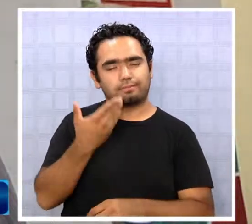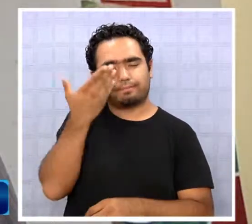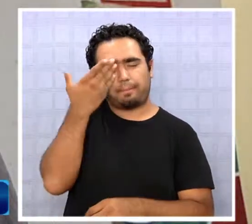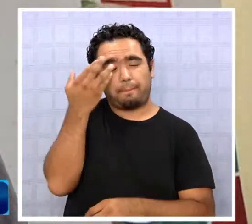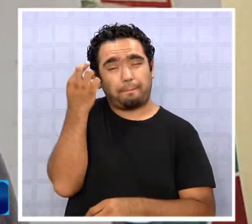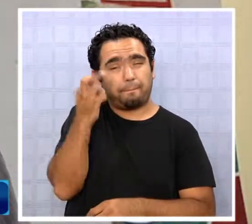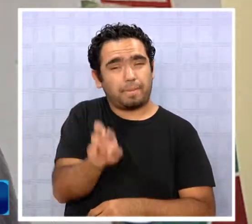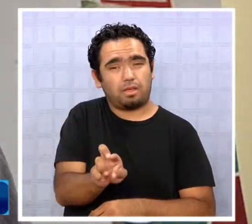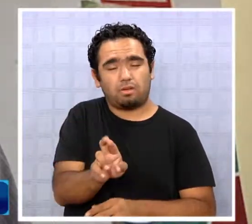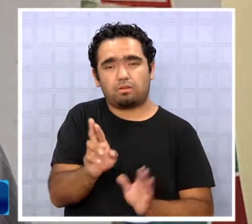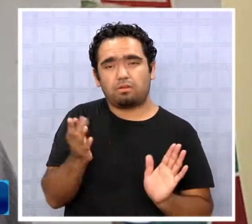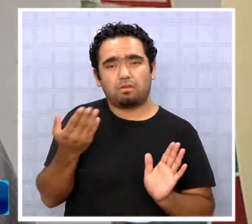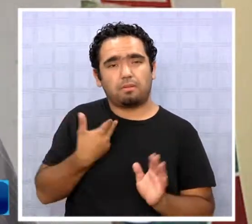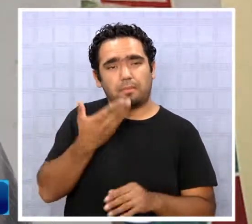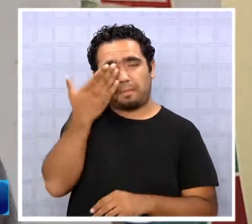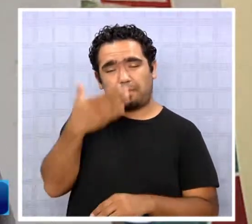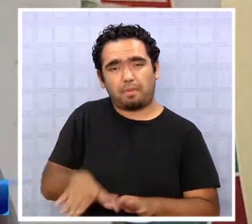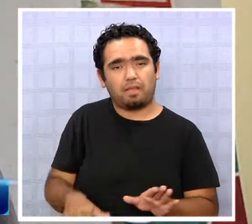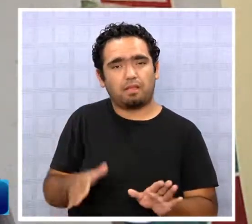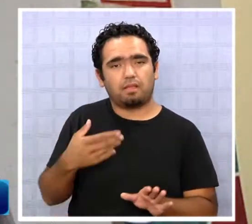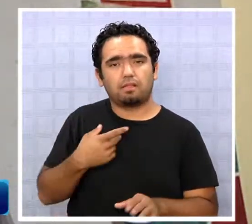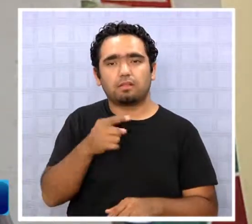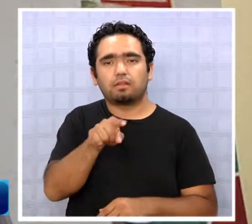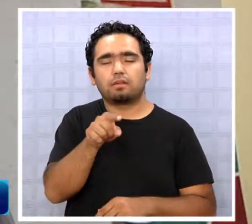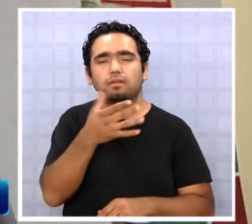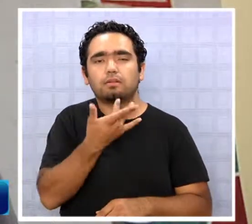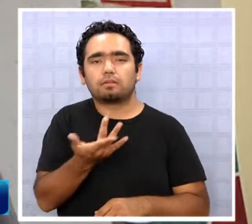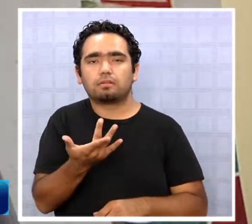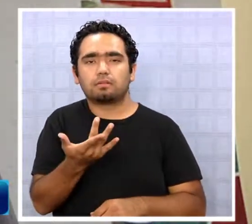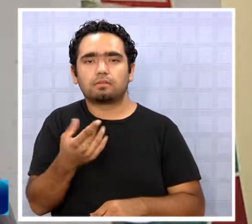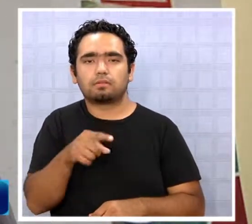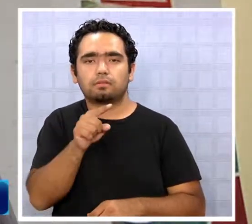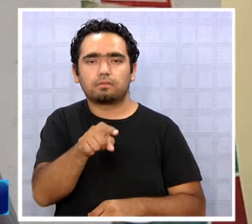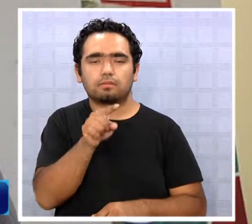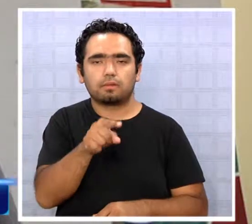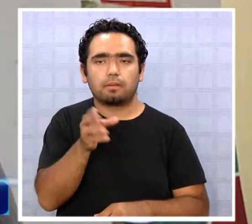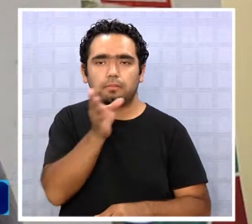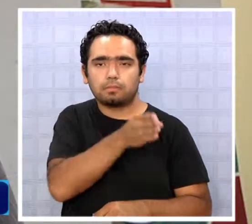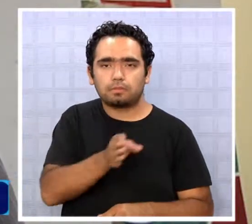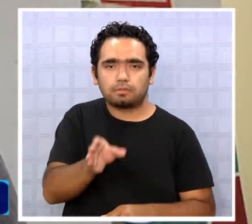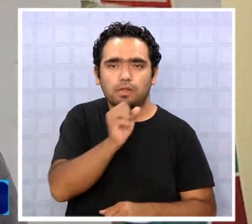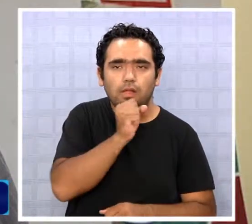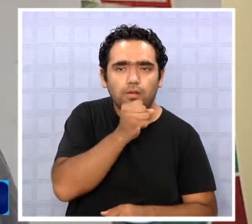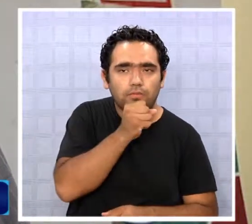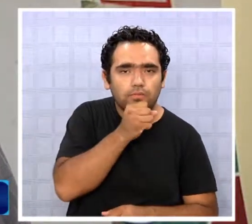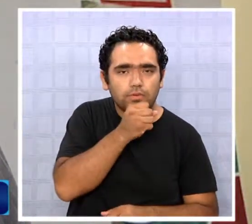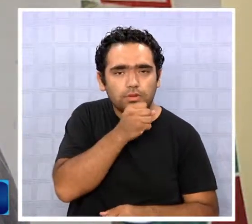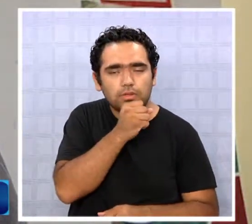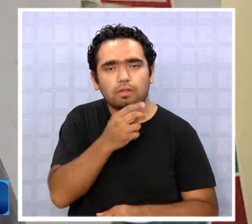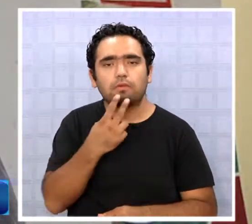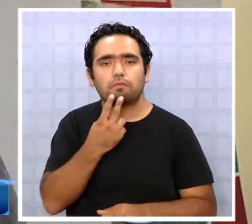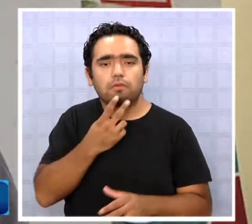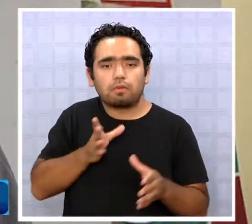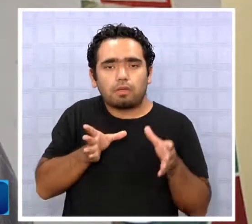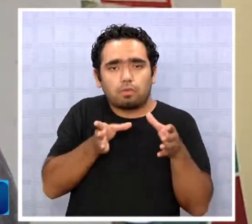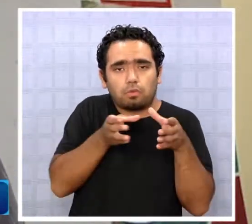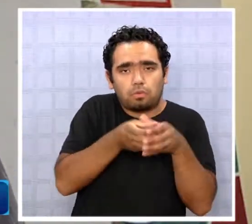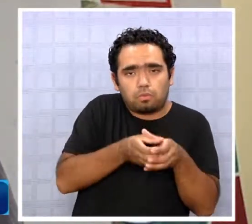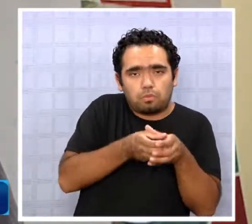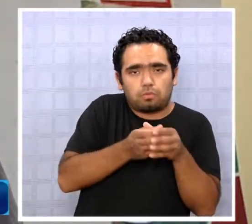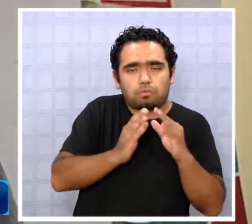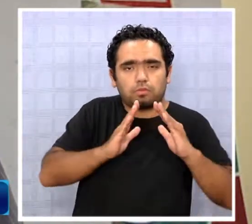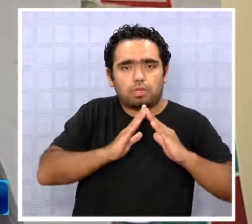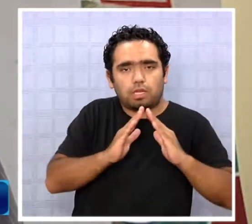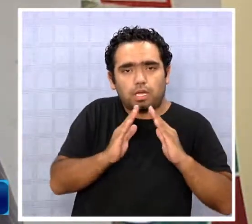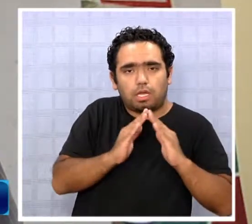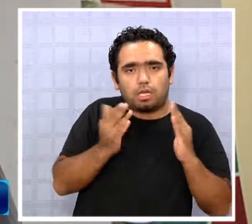sin desconocer la violencia directa, que son víctimas muchas veces de los adultos mayores que viven en un cierto asignado o bien recluido dentro de sus hogares, lo